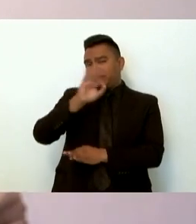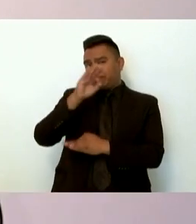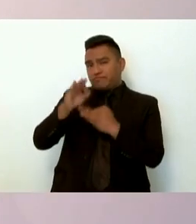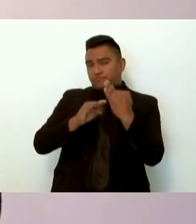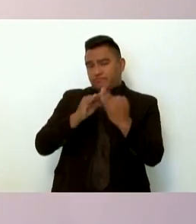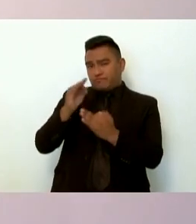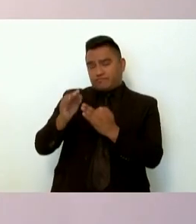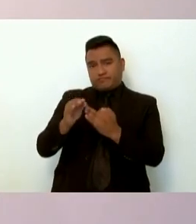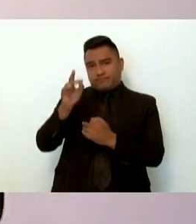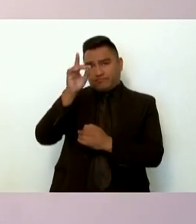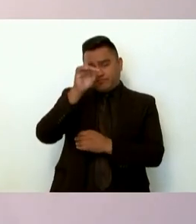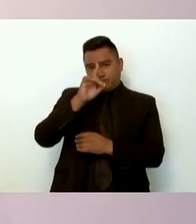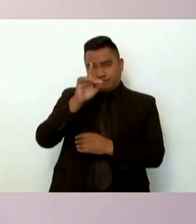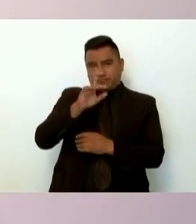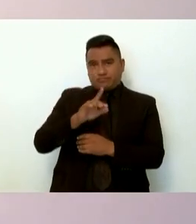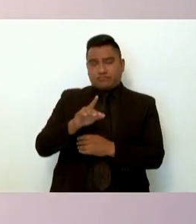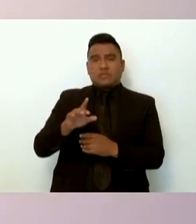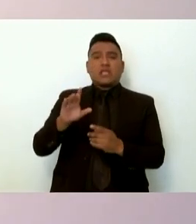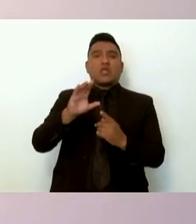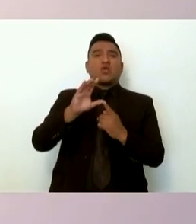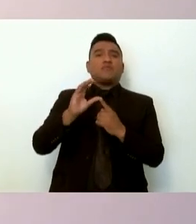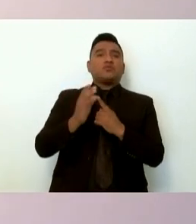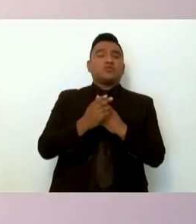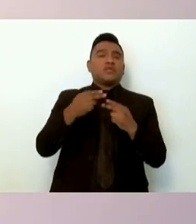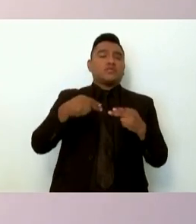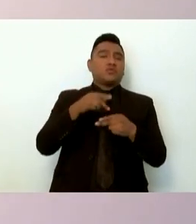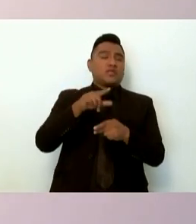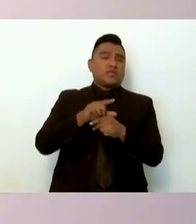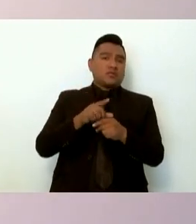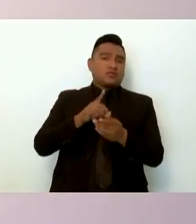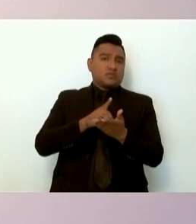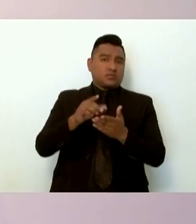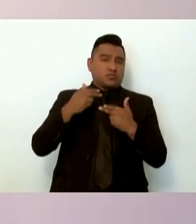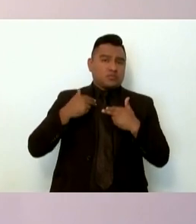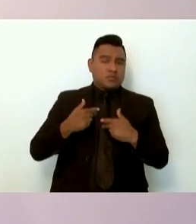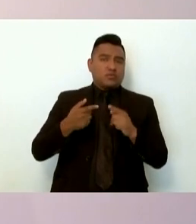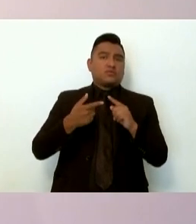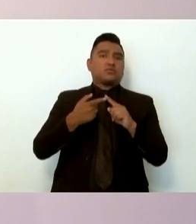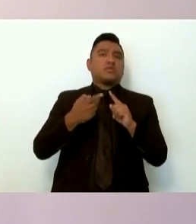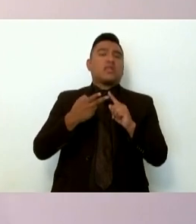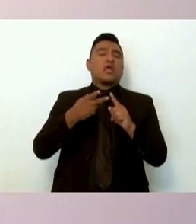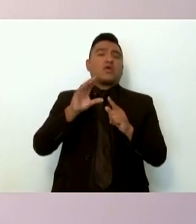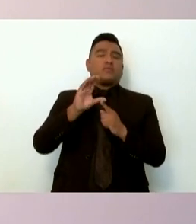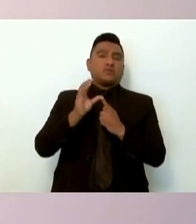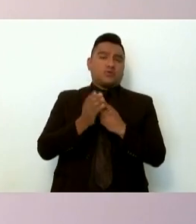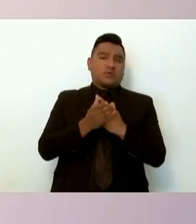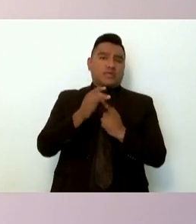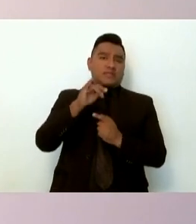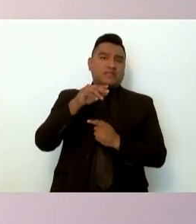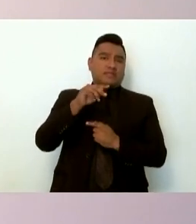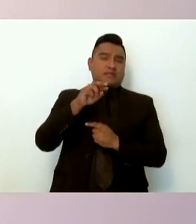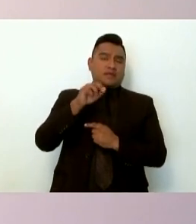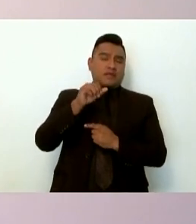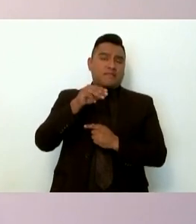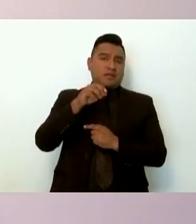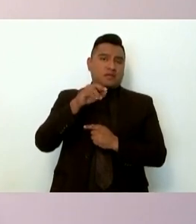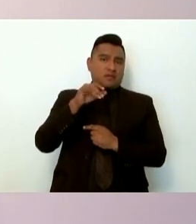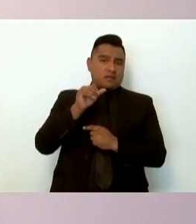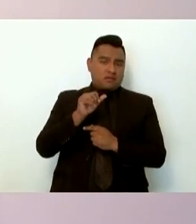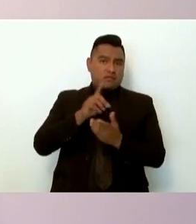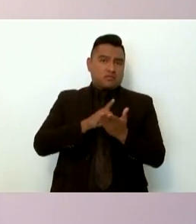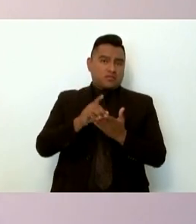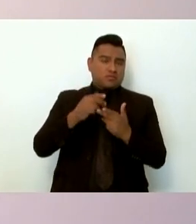del GIEI la Comisión Nacional de Derechos Humanos la Comisión Interamericana de Derechos Humanos nosotros queremos referirnos